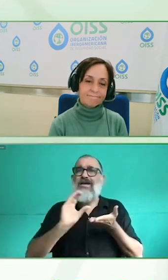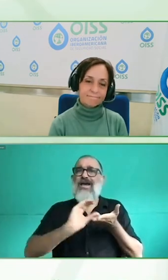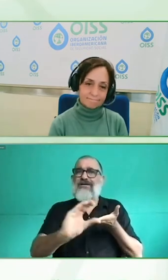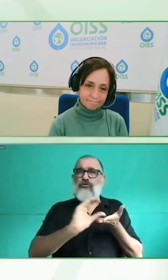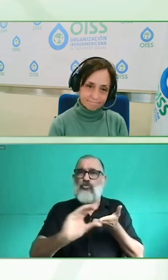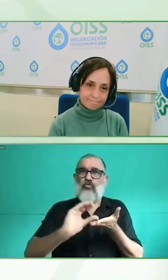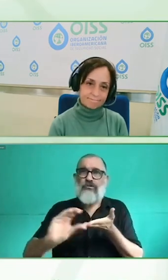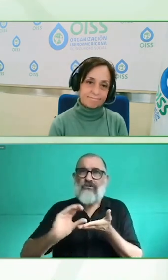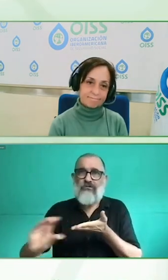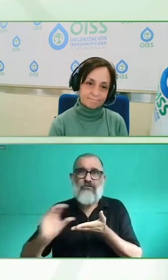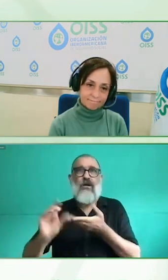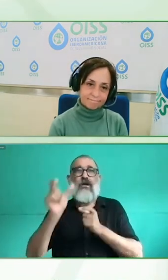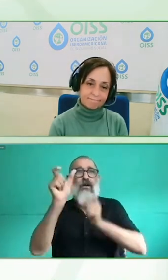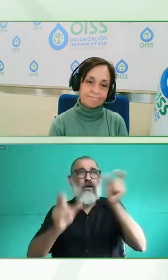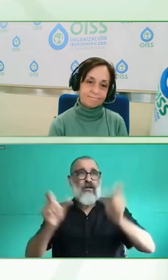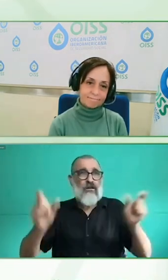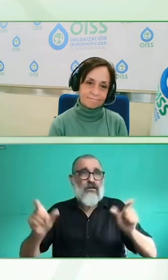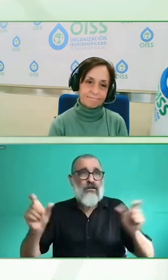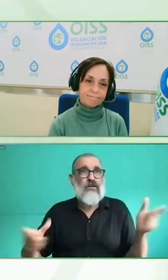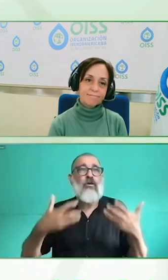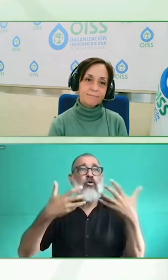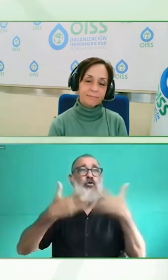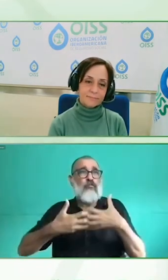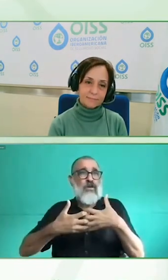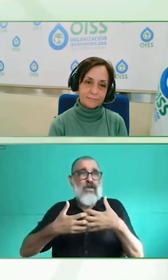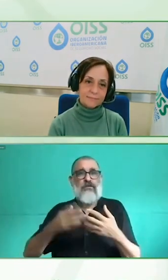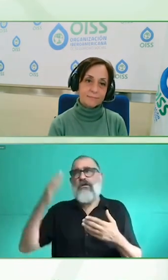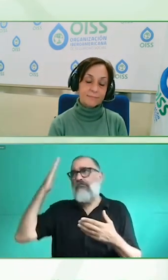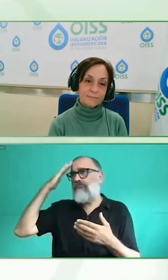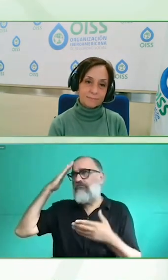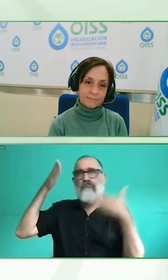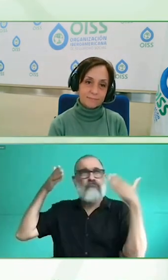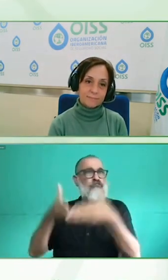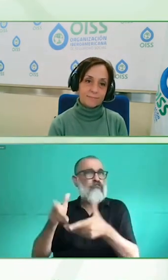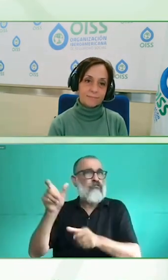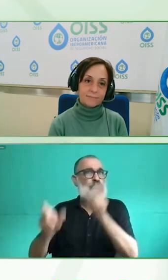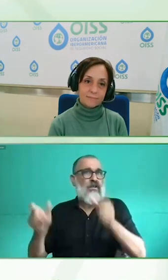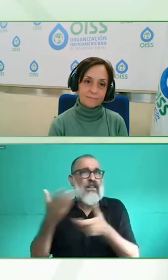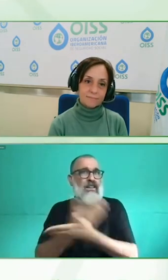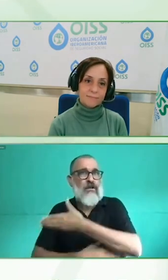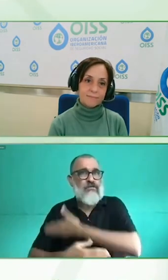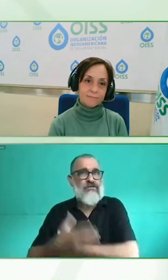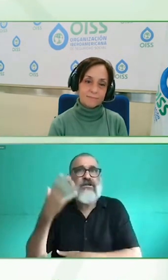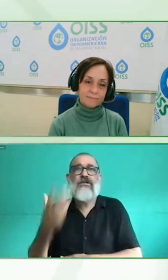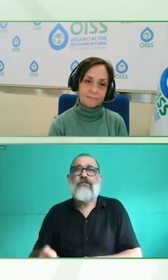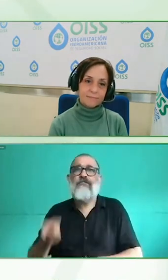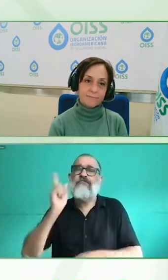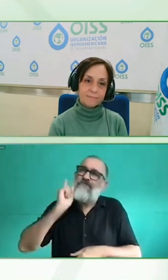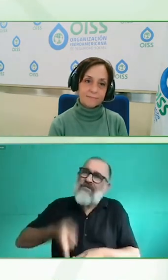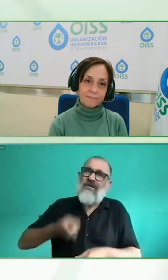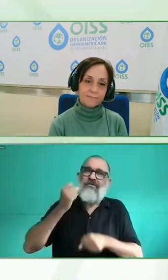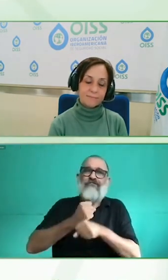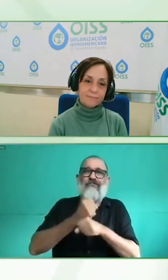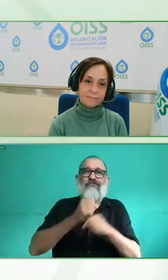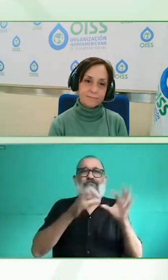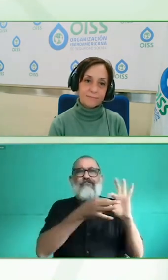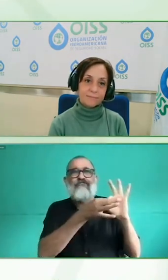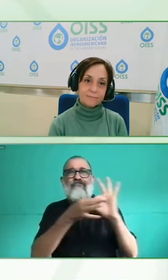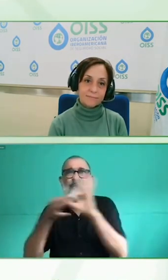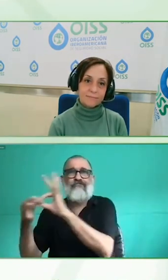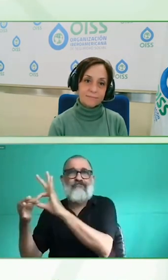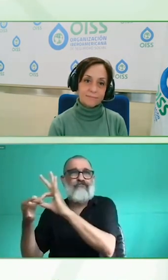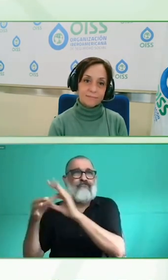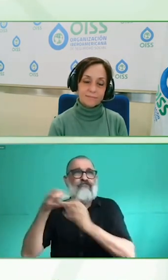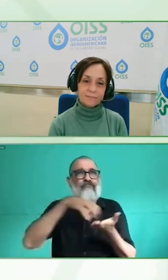cliente, la experiencia empleado. Hoy por hoy todos somos conscientes que los intangibles son fundamentales. ¿Y dónde está esa experiencia? Es muy distinto